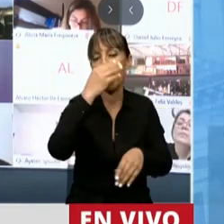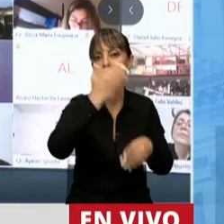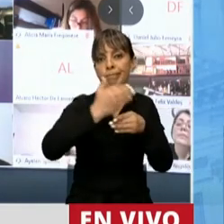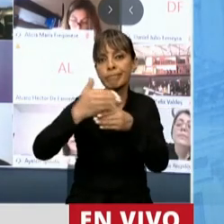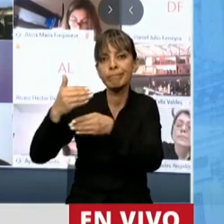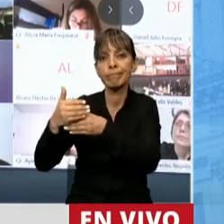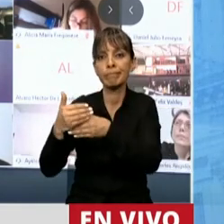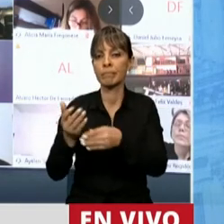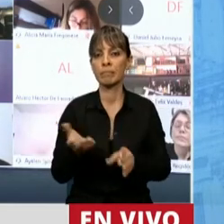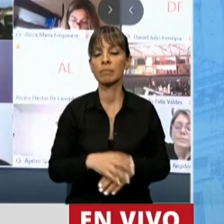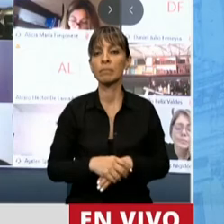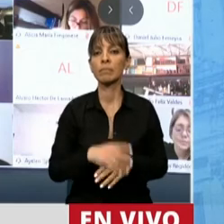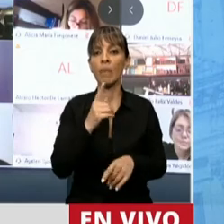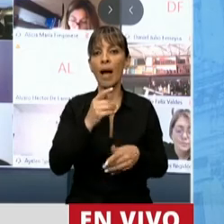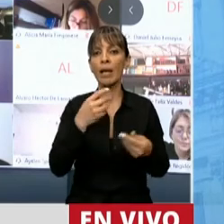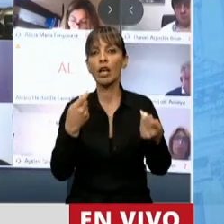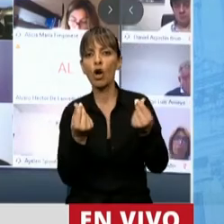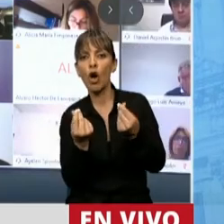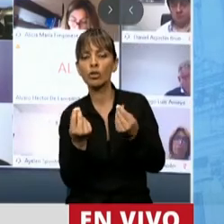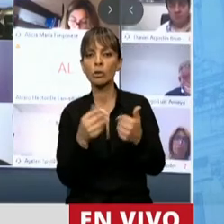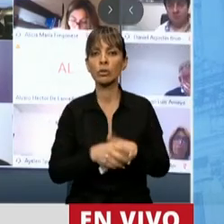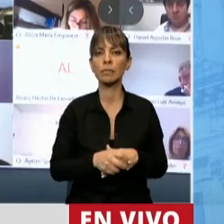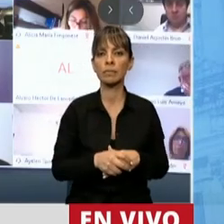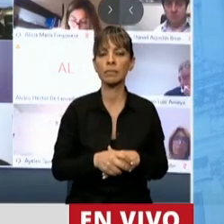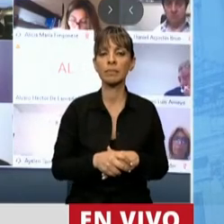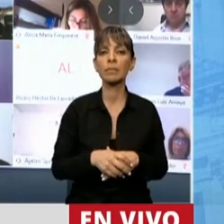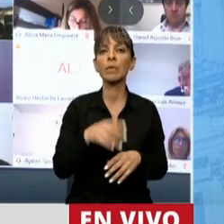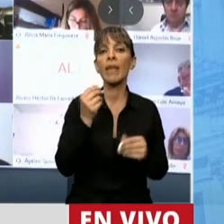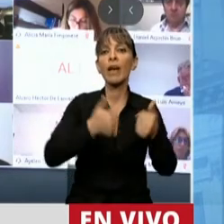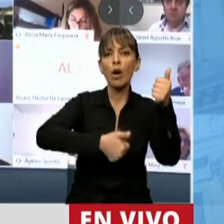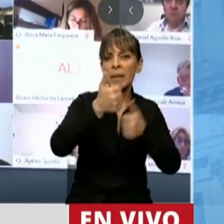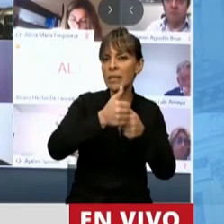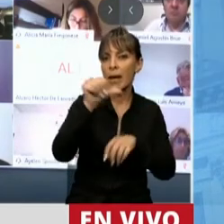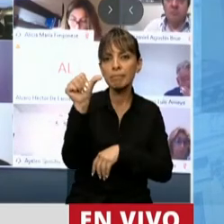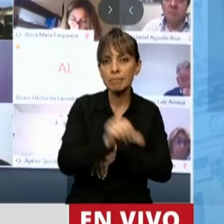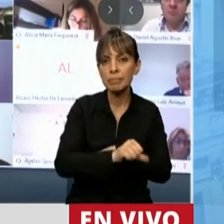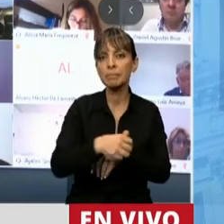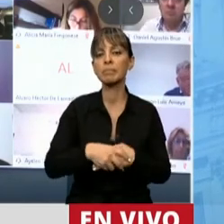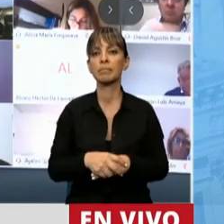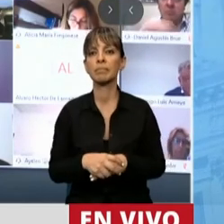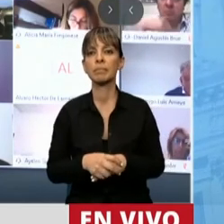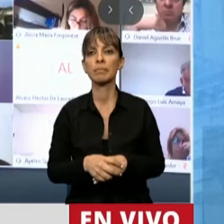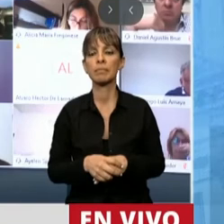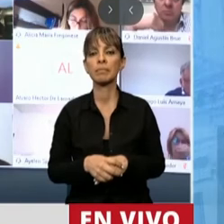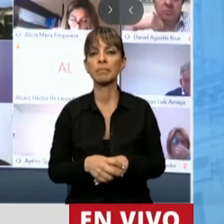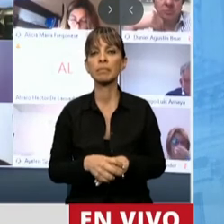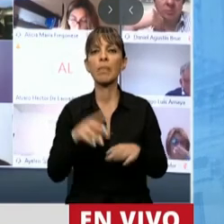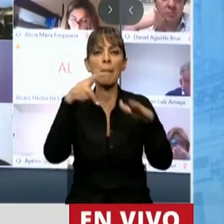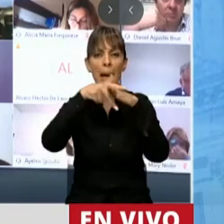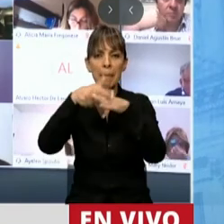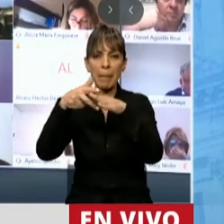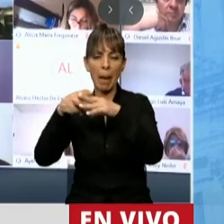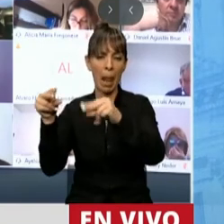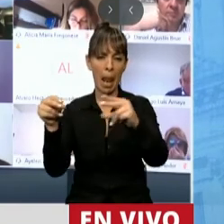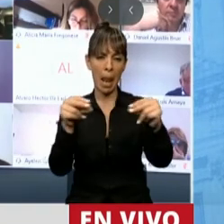mercado, elevando los costos de competitividad. Esa mentalidad antiempresa estuvo